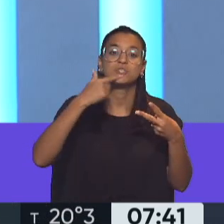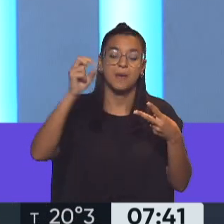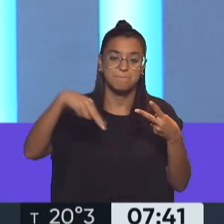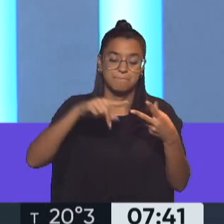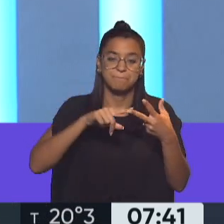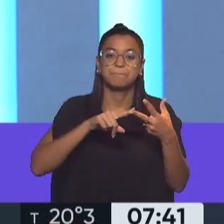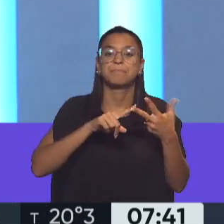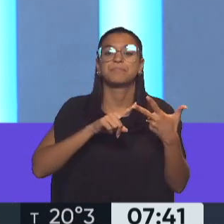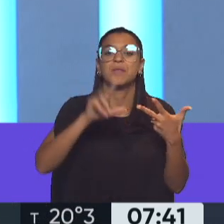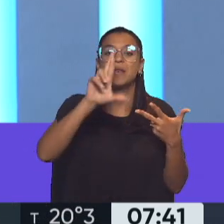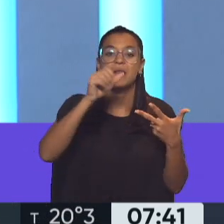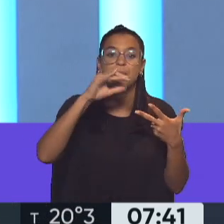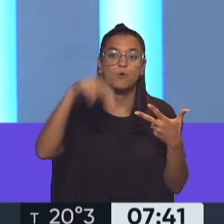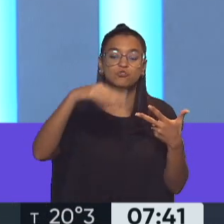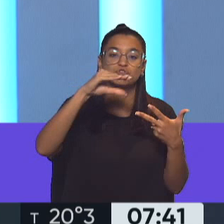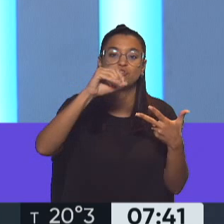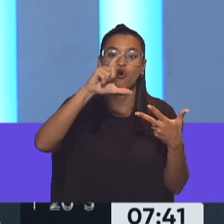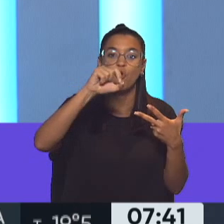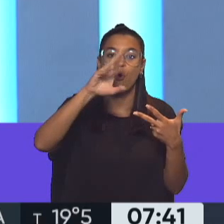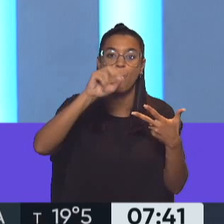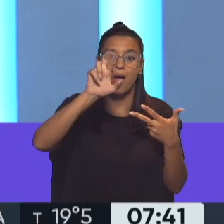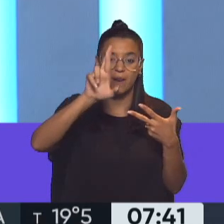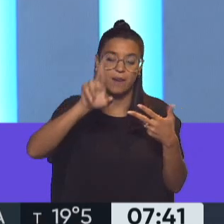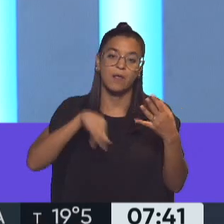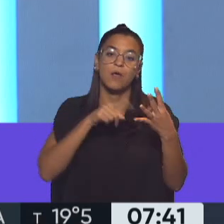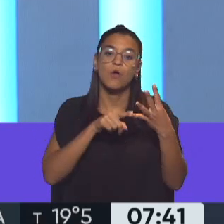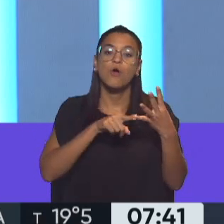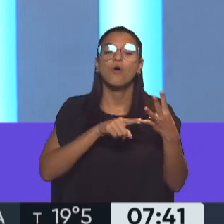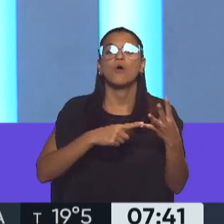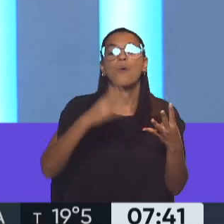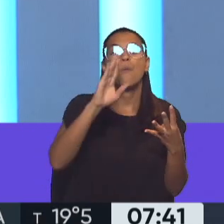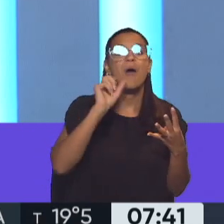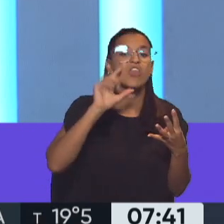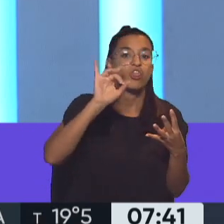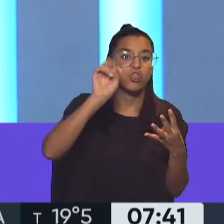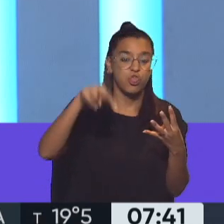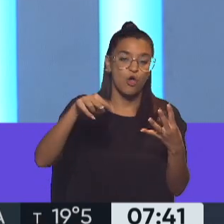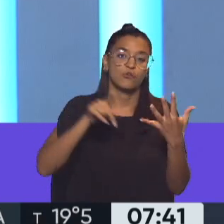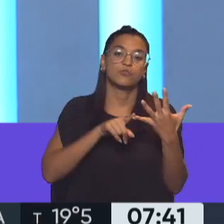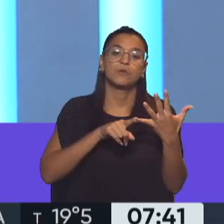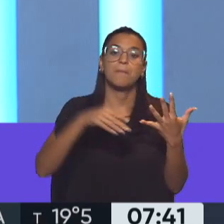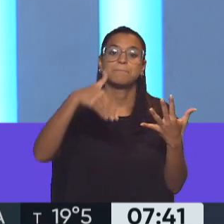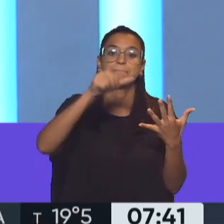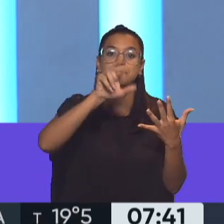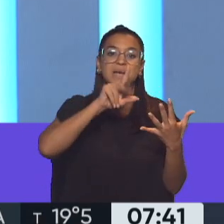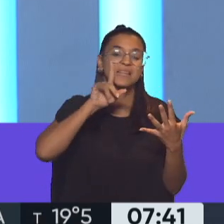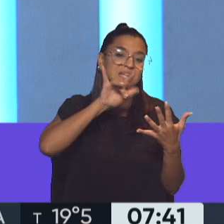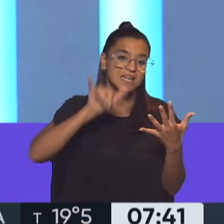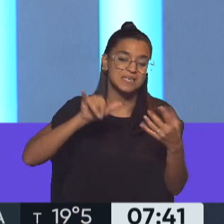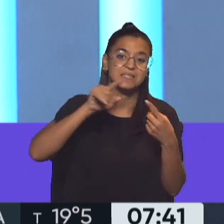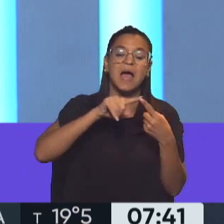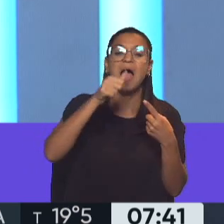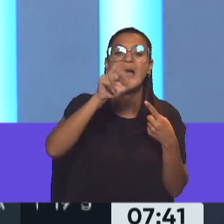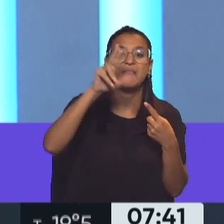subcomisario Ramón Chocobar, y los oficiales Sebastián Baidón, Jonathan Alexis Martínez, Ángel Darío